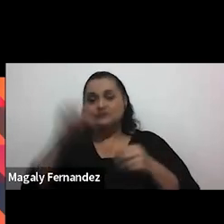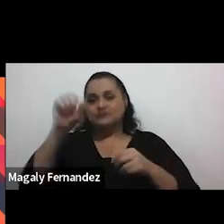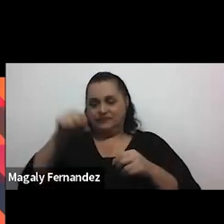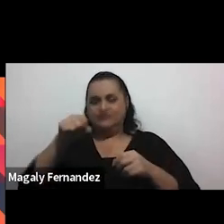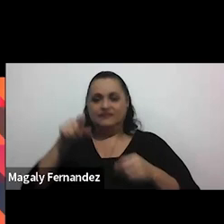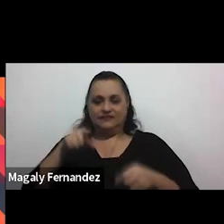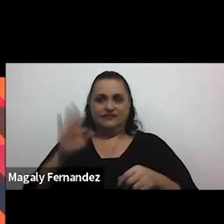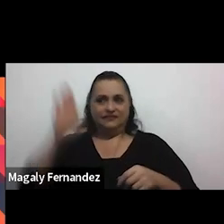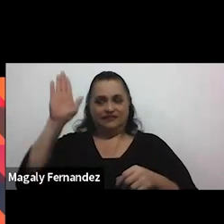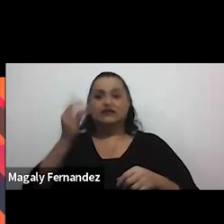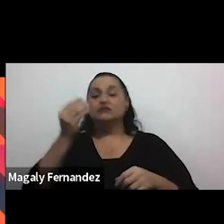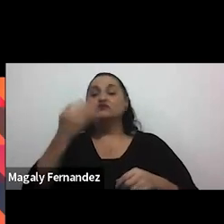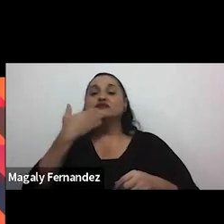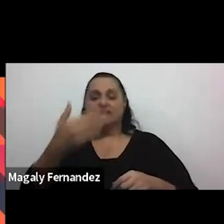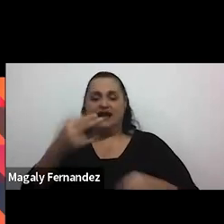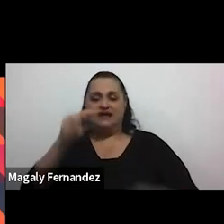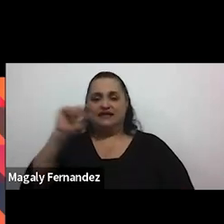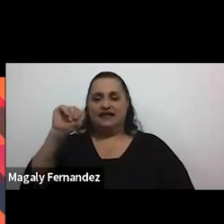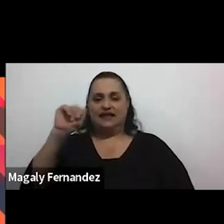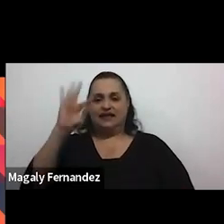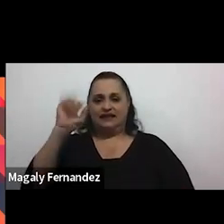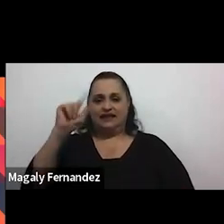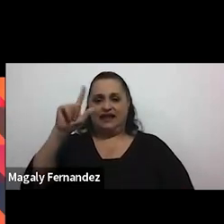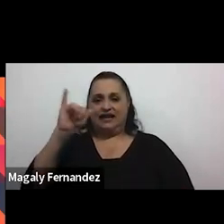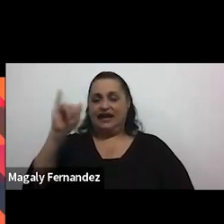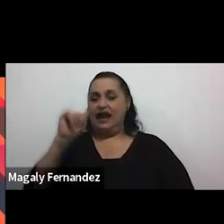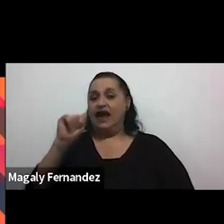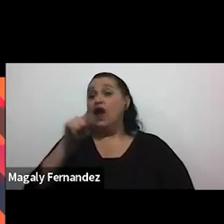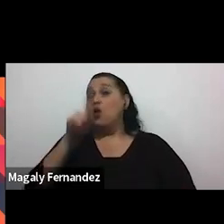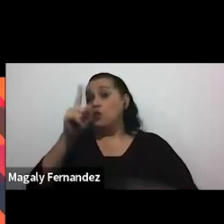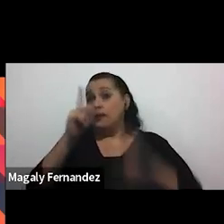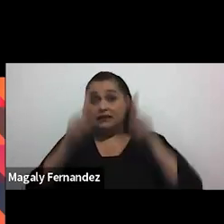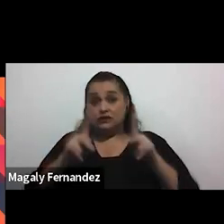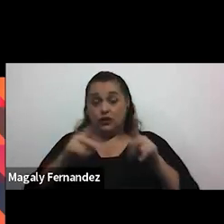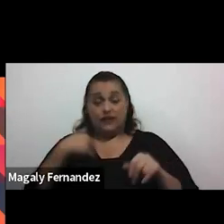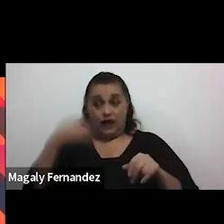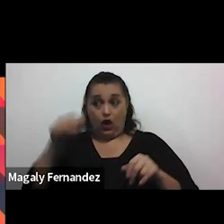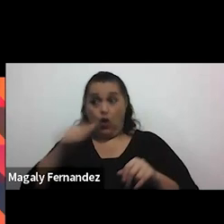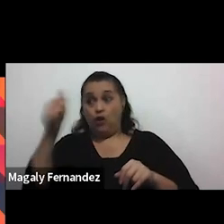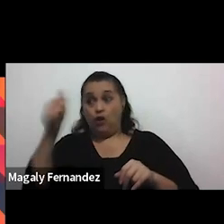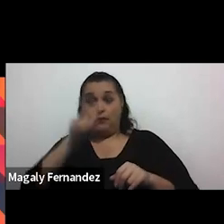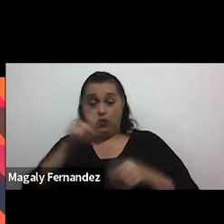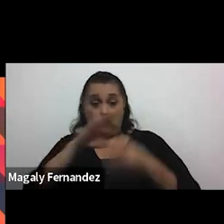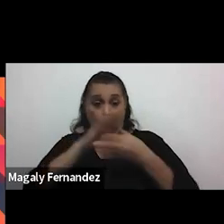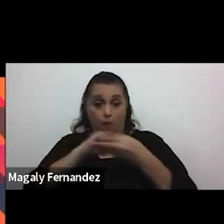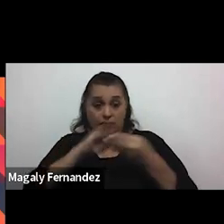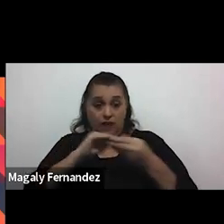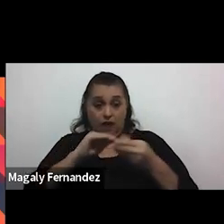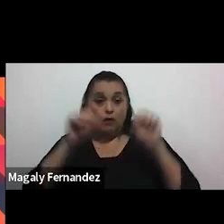muchas gracias Natalia bueno igual si alguna persona tiene alguna otra pregunta comentario nos lo puede